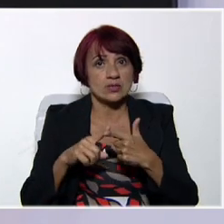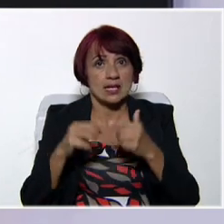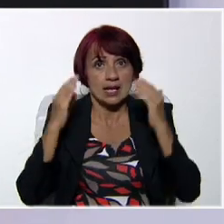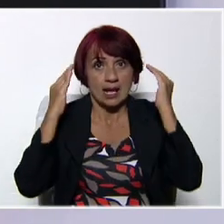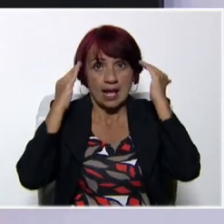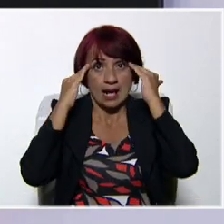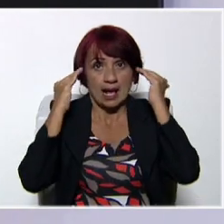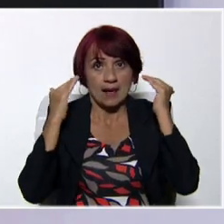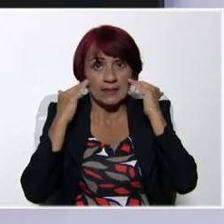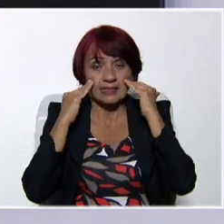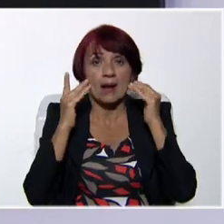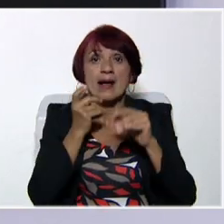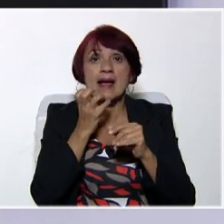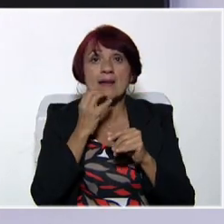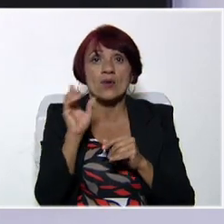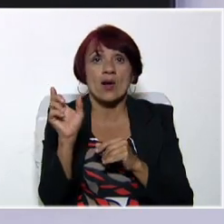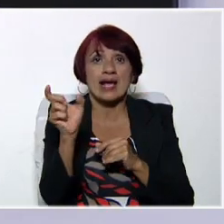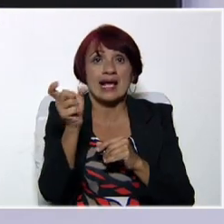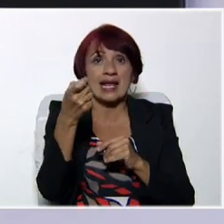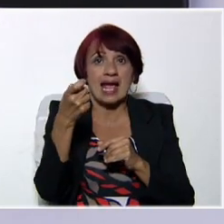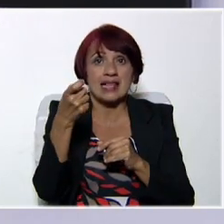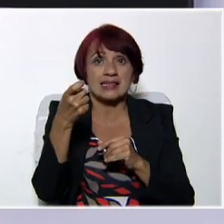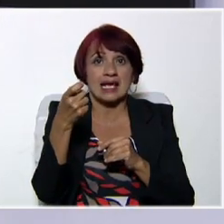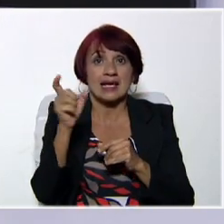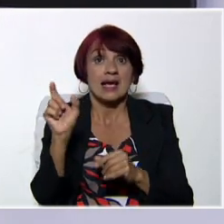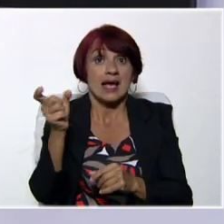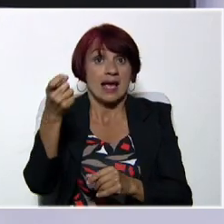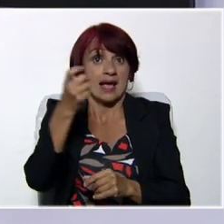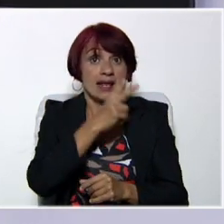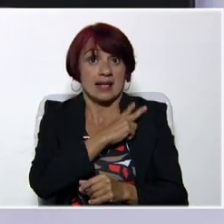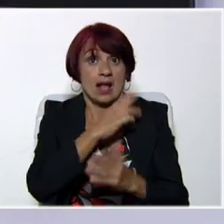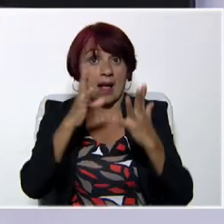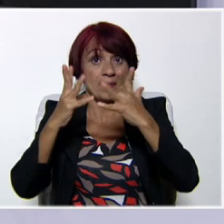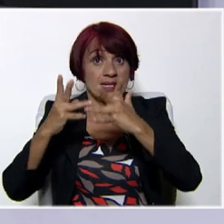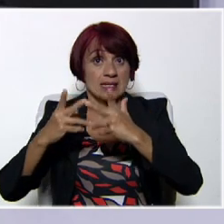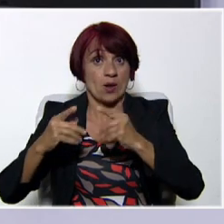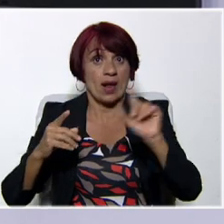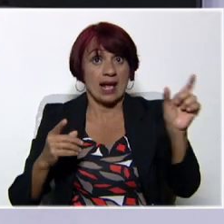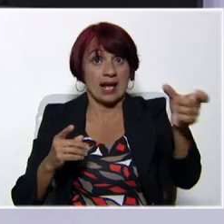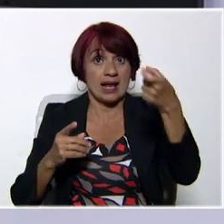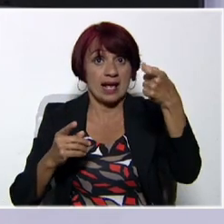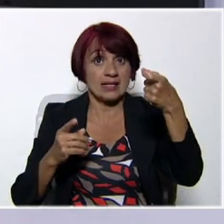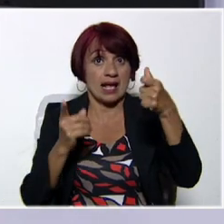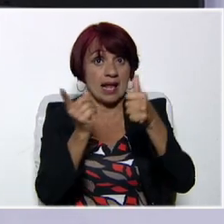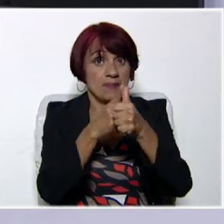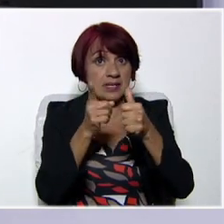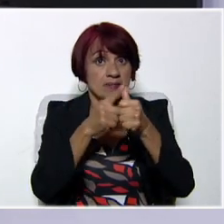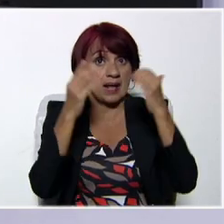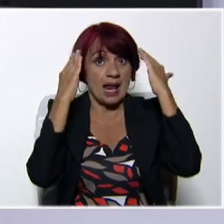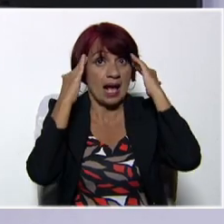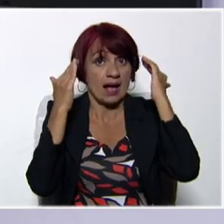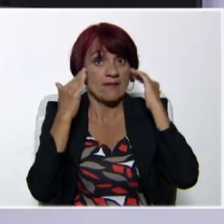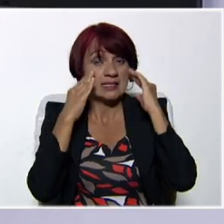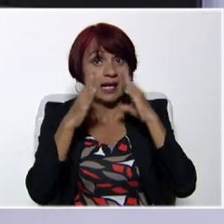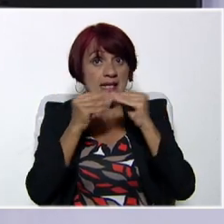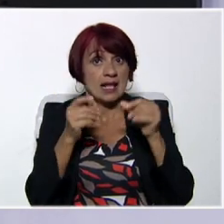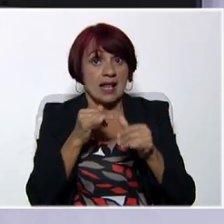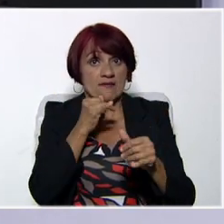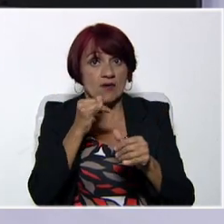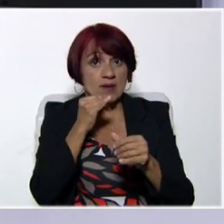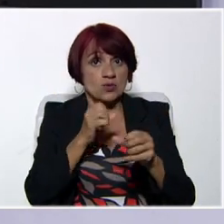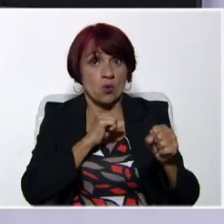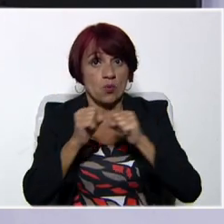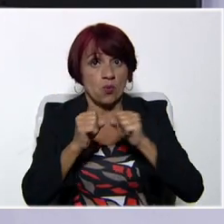parte principal. Por eso asociamos muchas veces que leemos head manager principal y no sabemos por qué